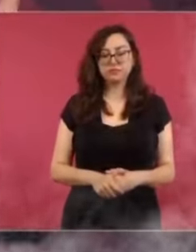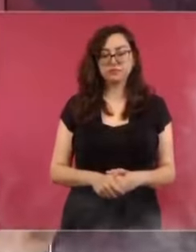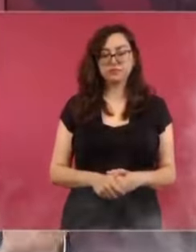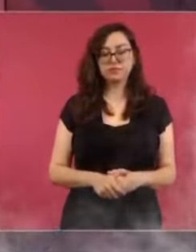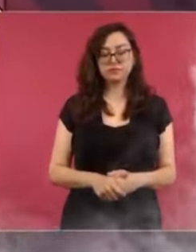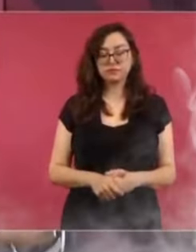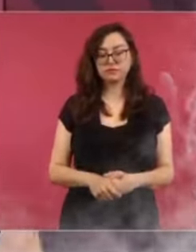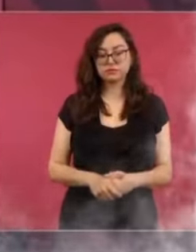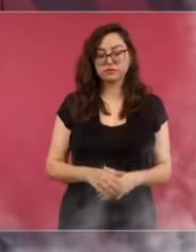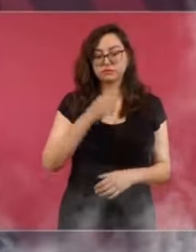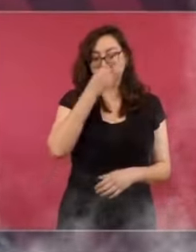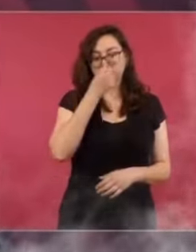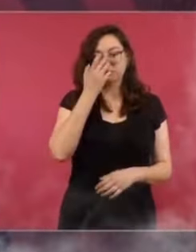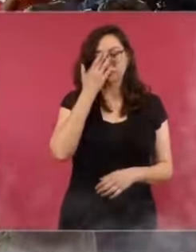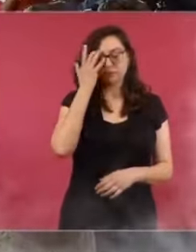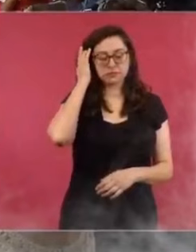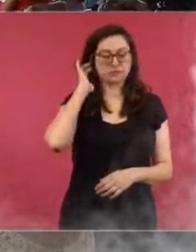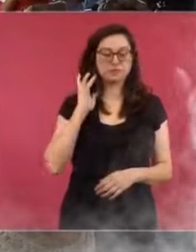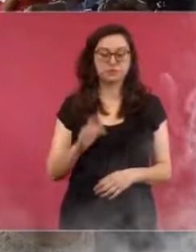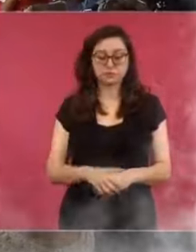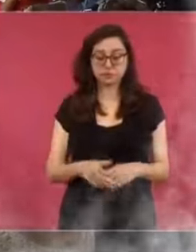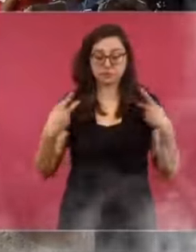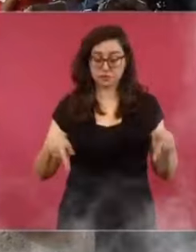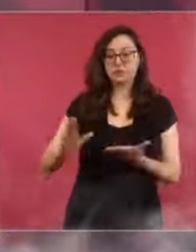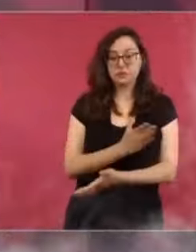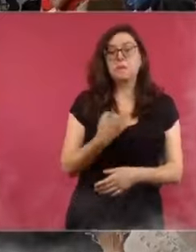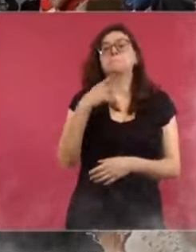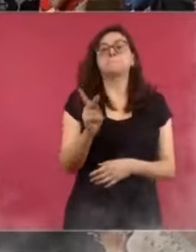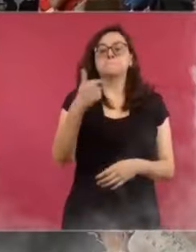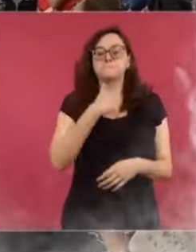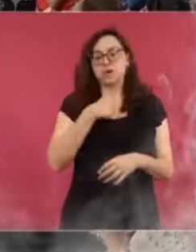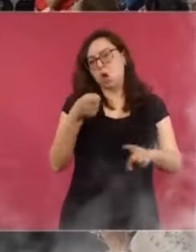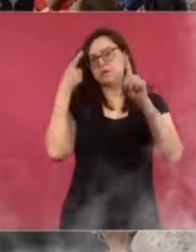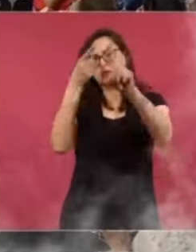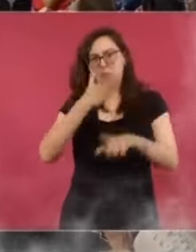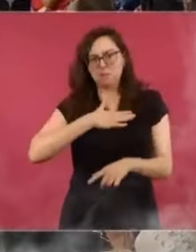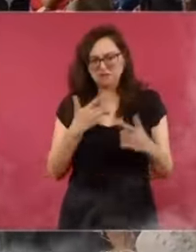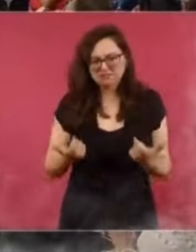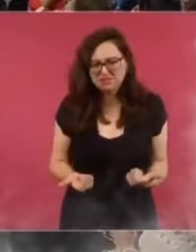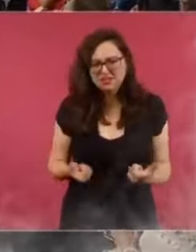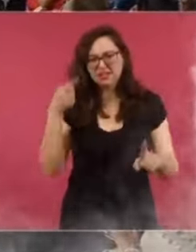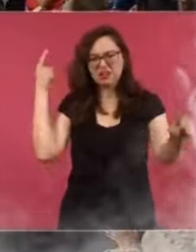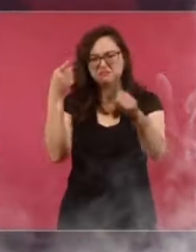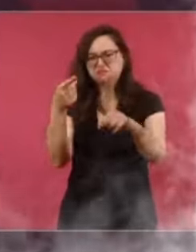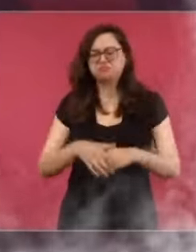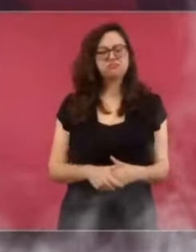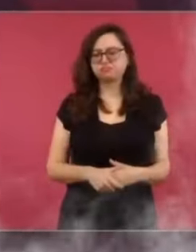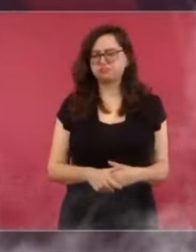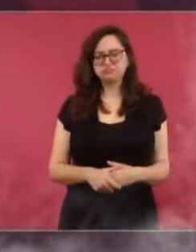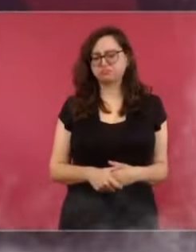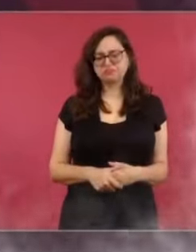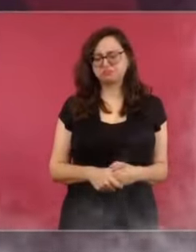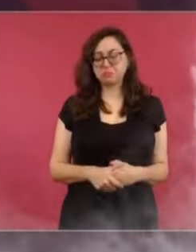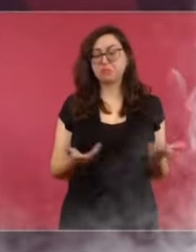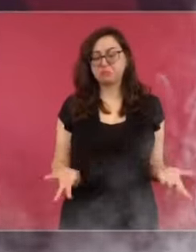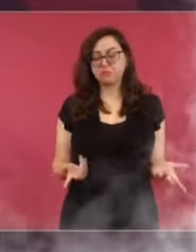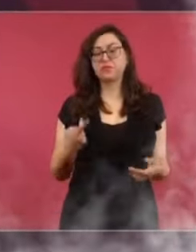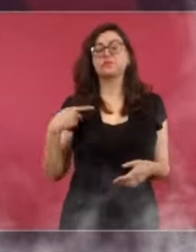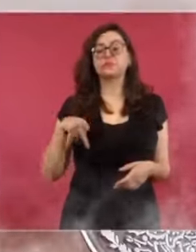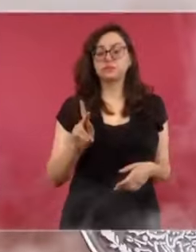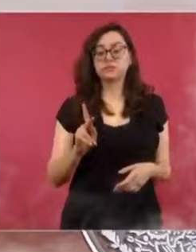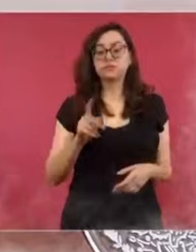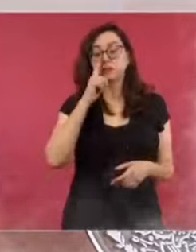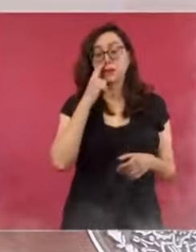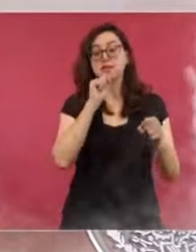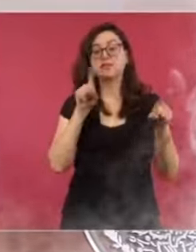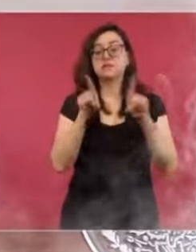Respeto a quien tiene dinero, porque no todo el que tiene es malvado. Pero no solo es lo mío, es que a quienes trabajan en el gobierno, que son